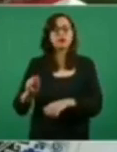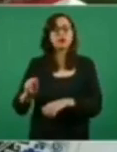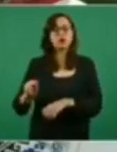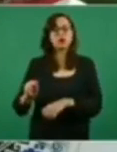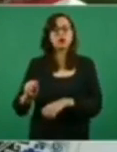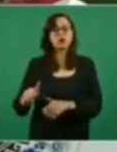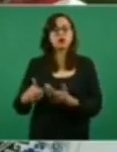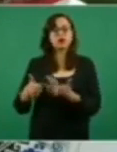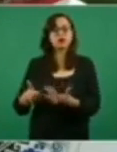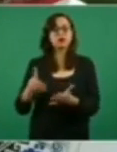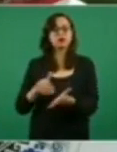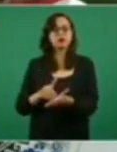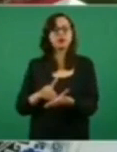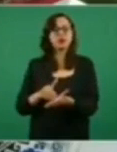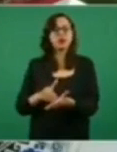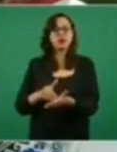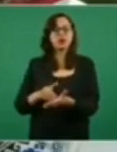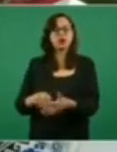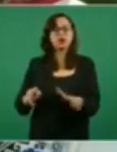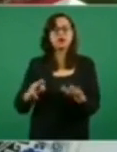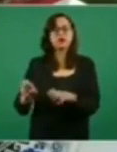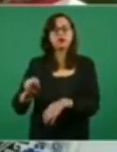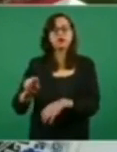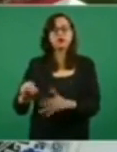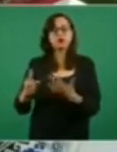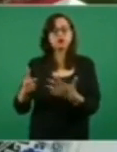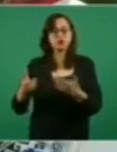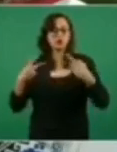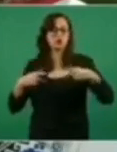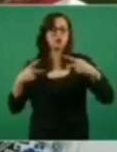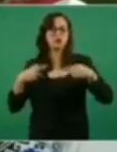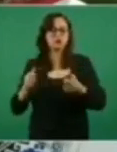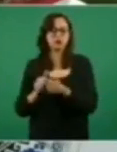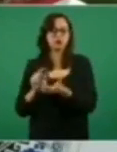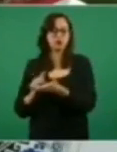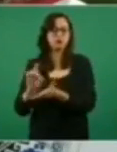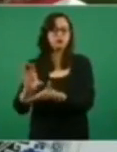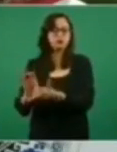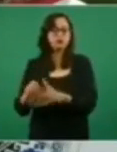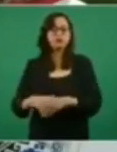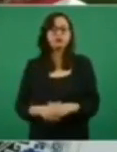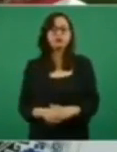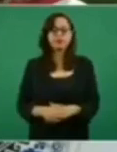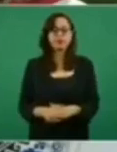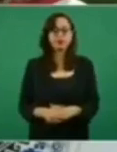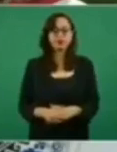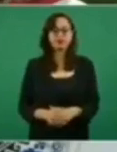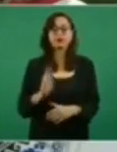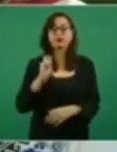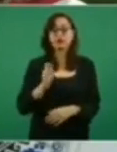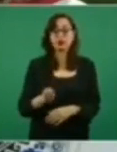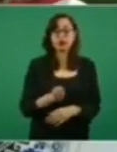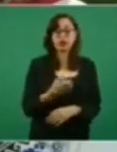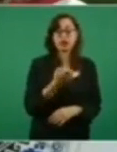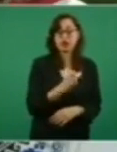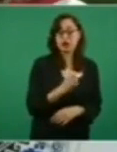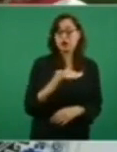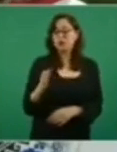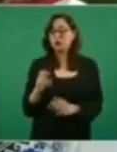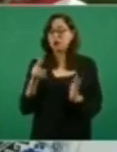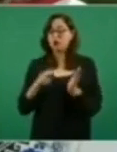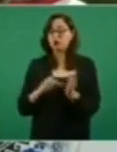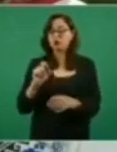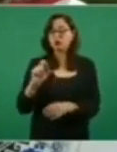4 establece que todos los adultos mayores en México a partir de los 68 años de edad son acreedores a este